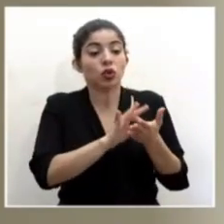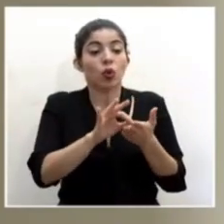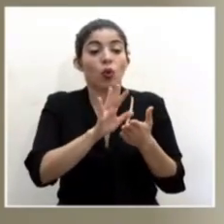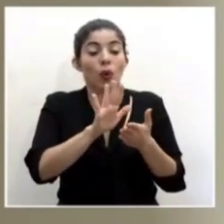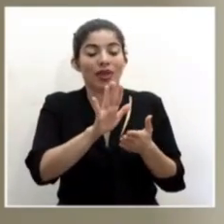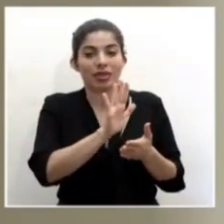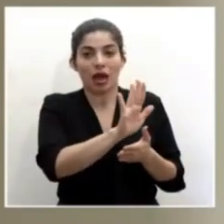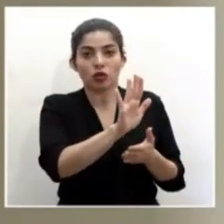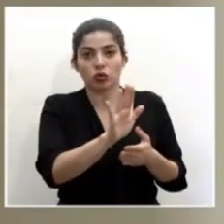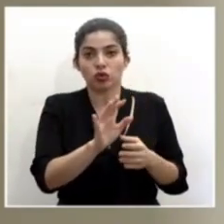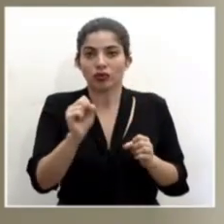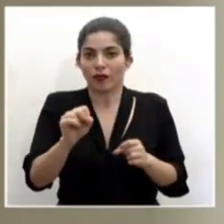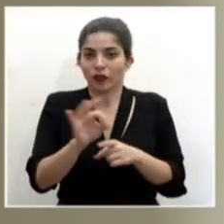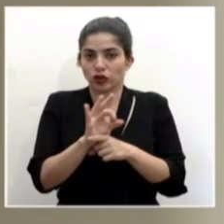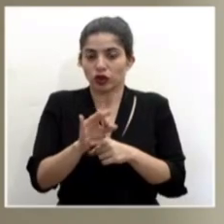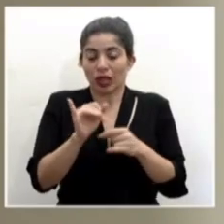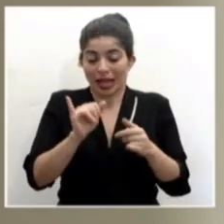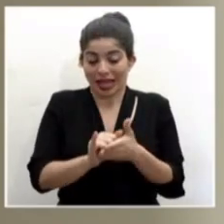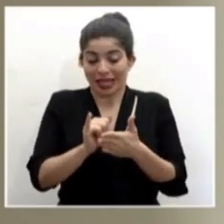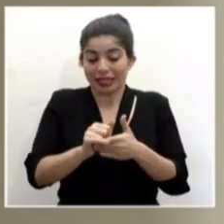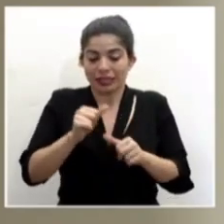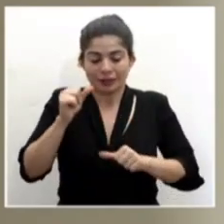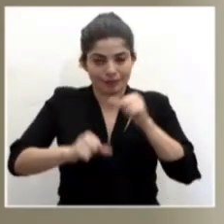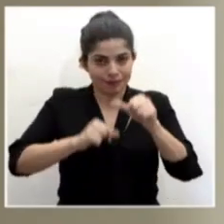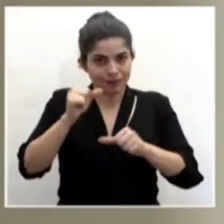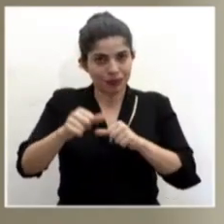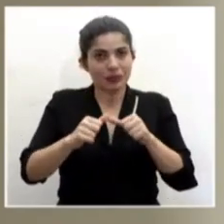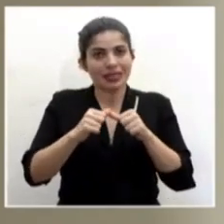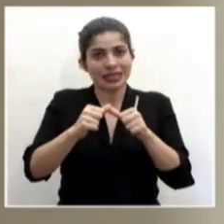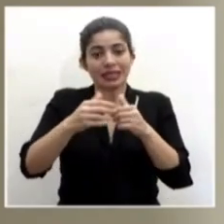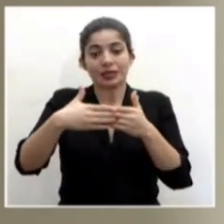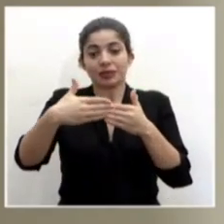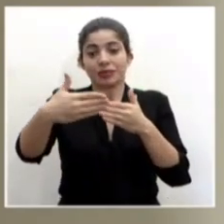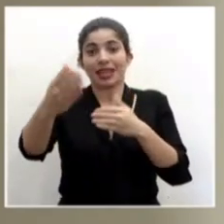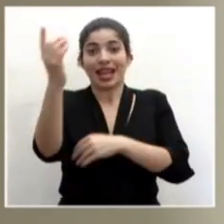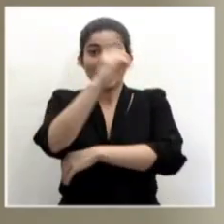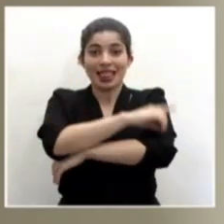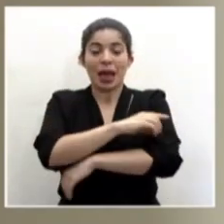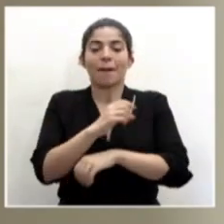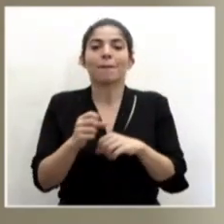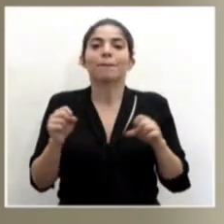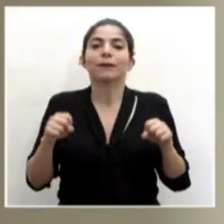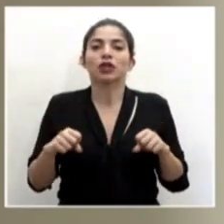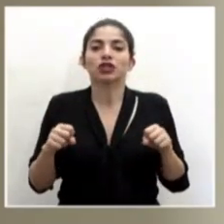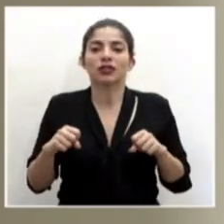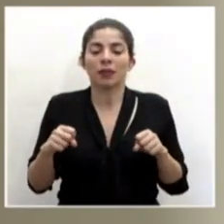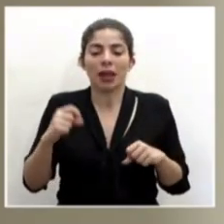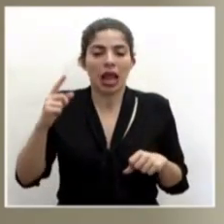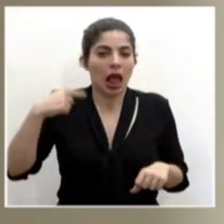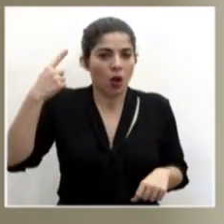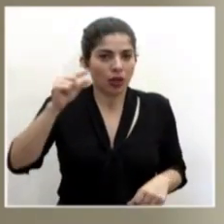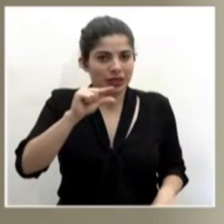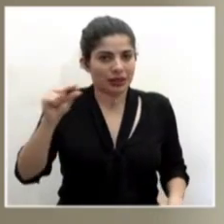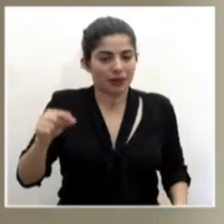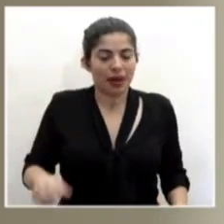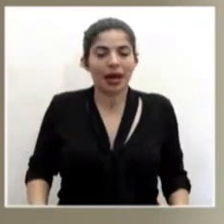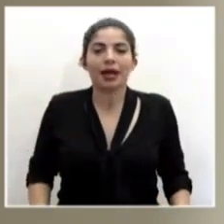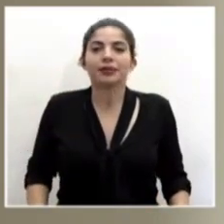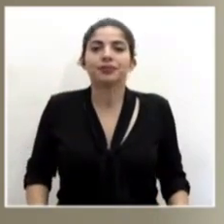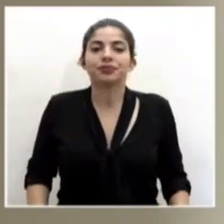están activas. Con esto seguimos avanzando y estaremos en los próximos días, probablemente la otra semana ya,